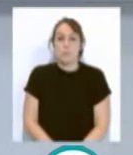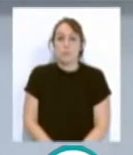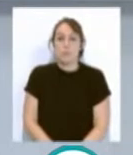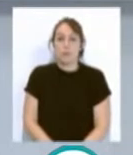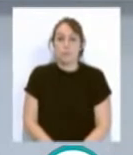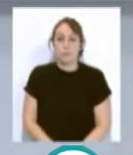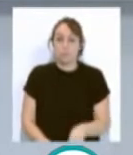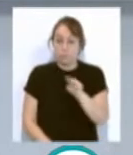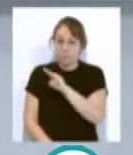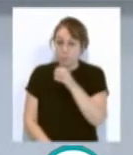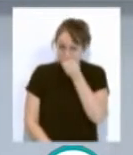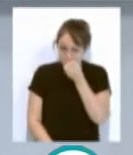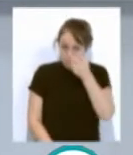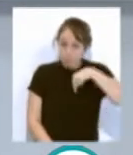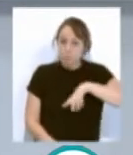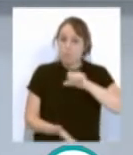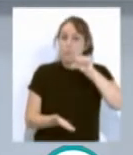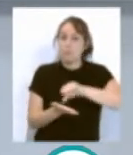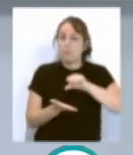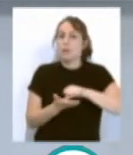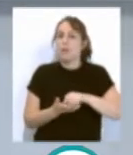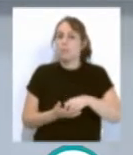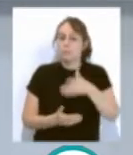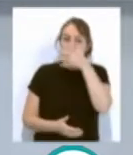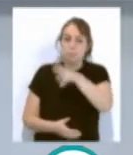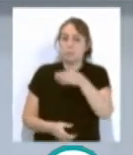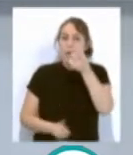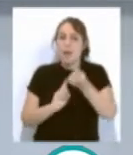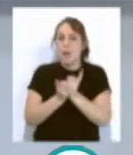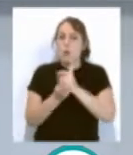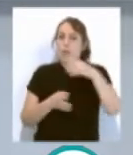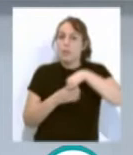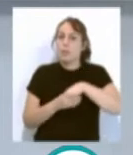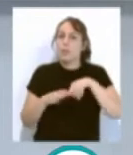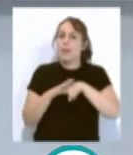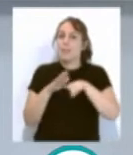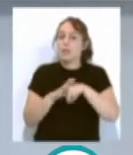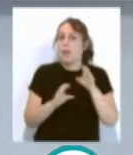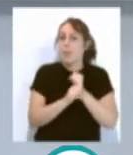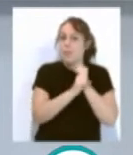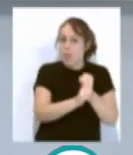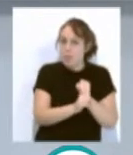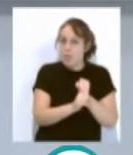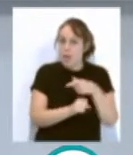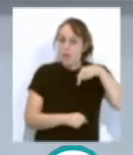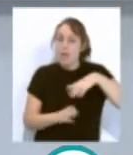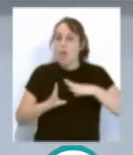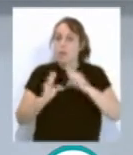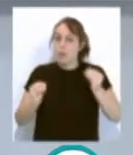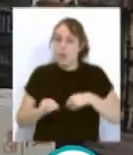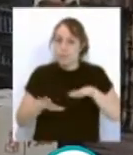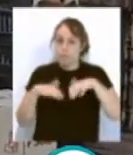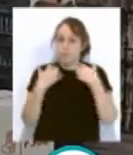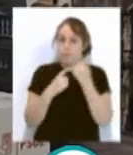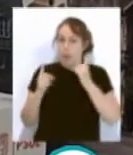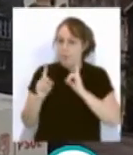Y el Partido Socialista de Cádiz denuncia los cambios que se van a introducir en la gestión de la dependencia en Andalucía. La parlamentaria